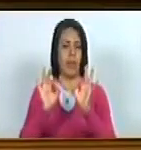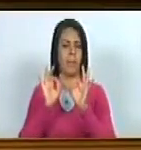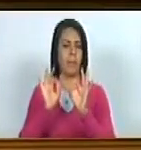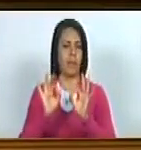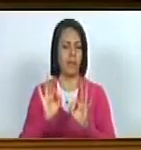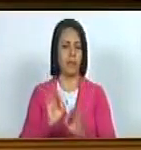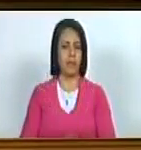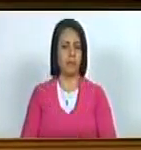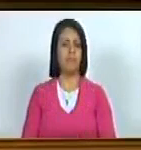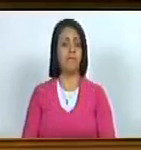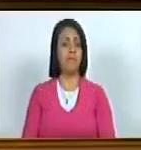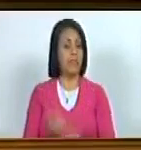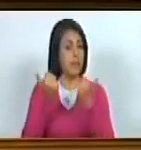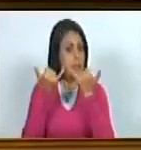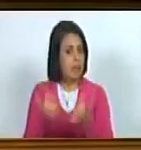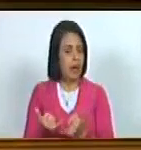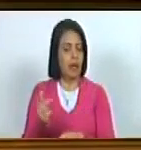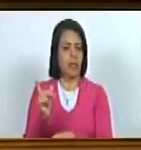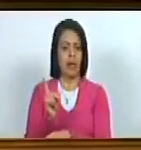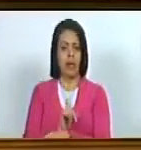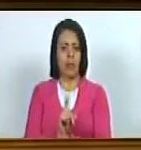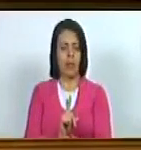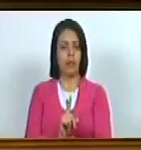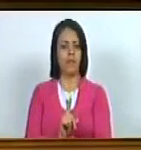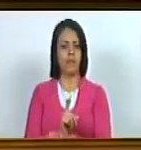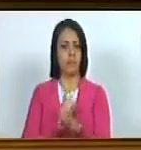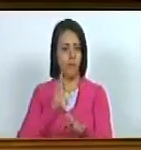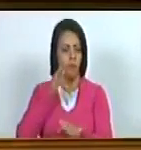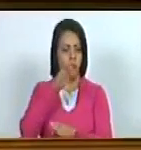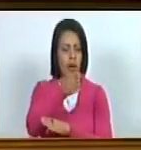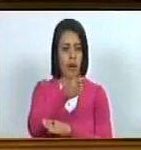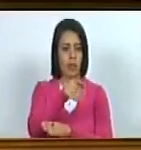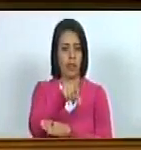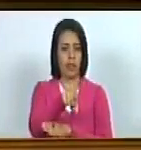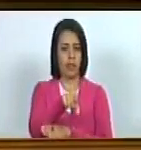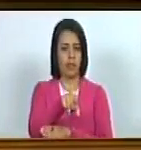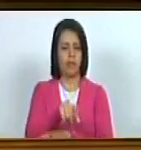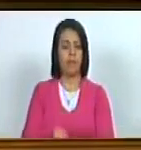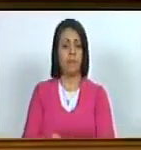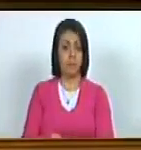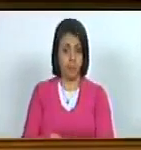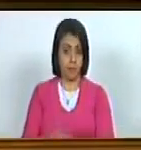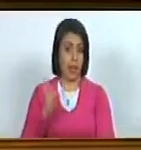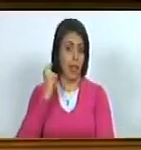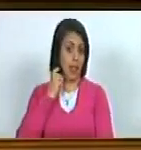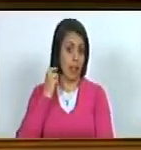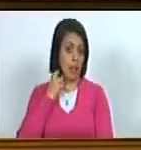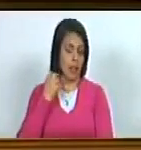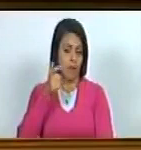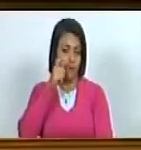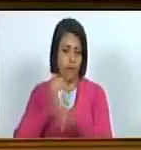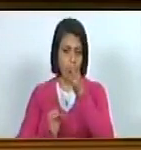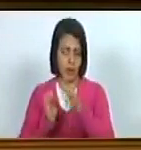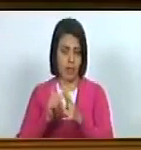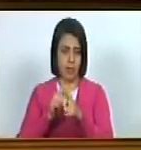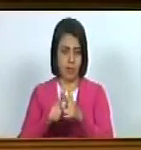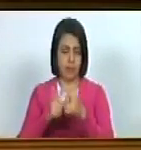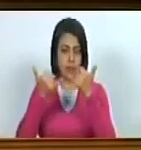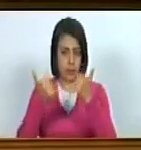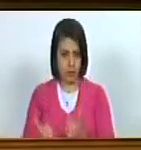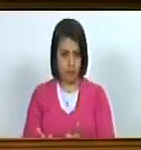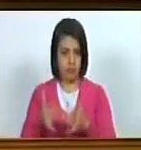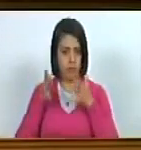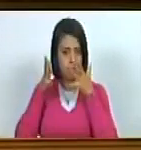que de manera inmediata se dirija al fiscal general de la república para que sea